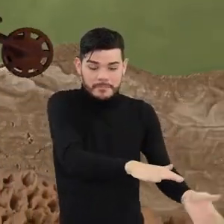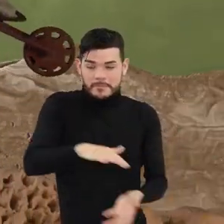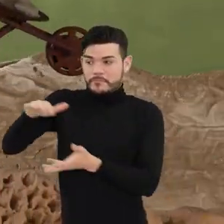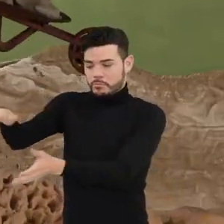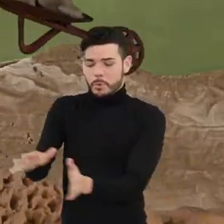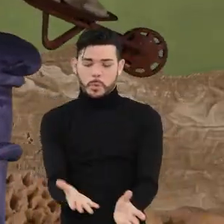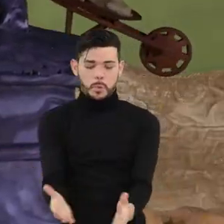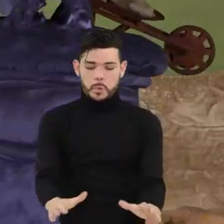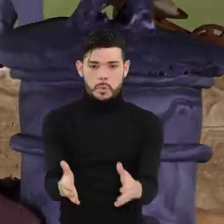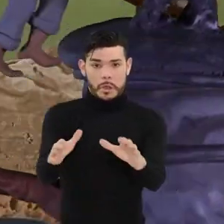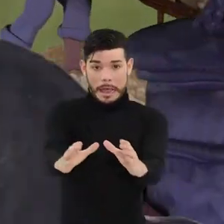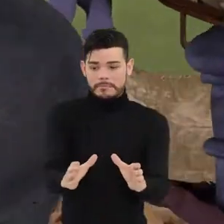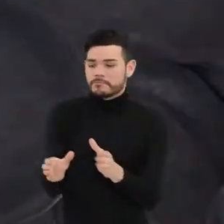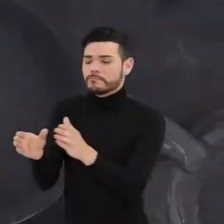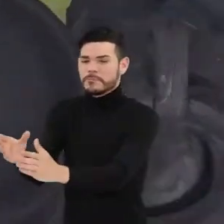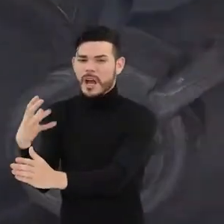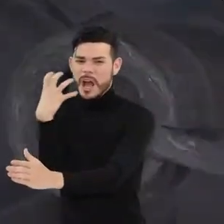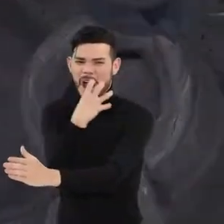ahumado de las piezas.